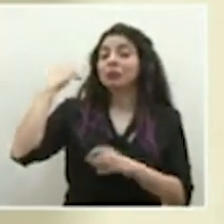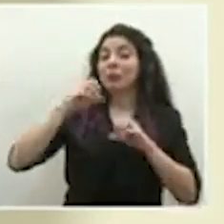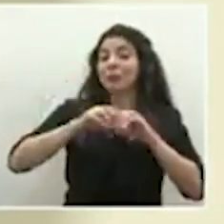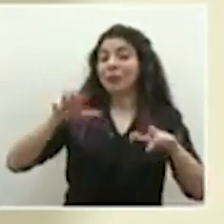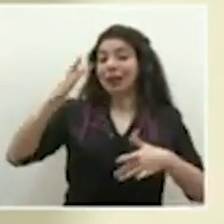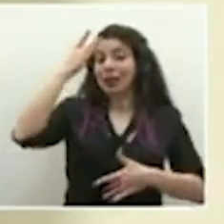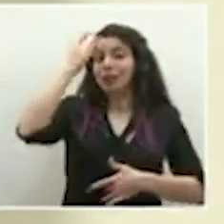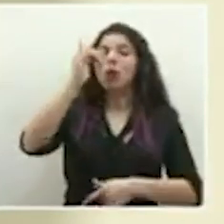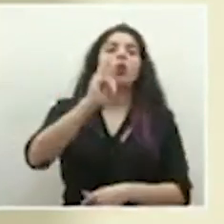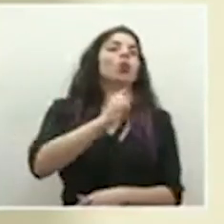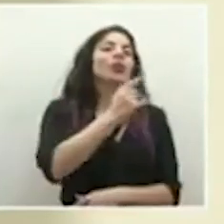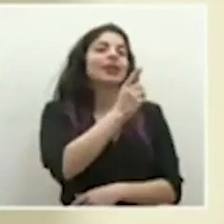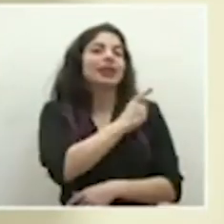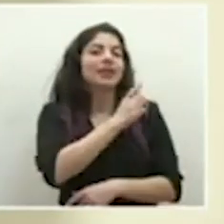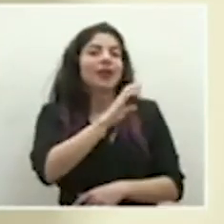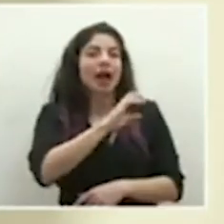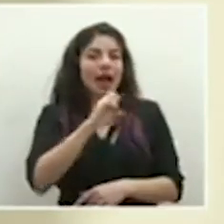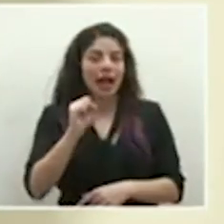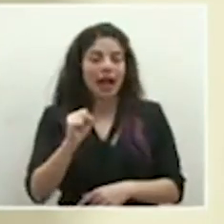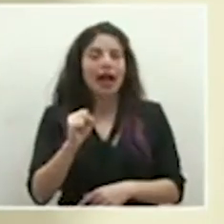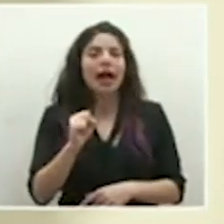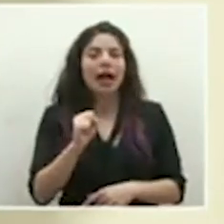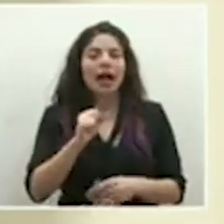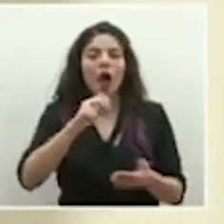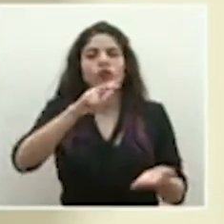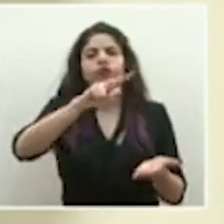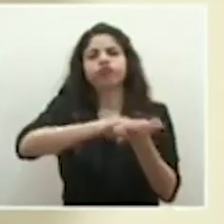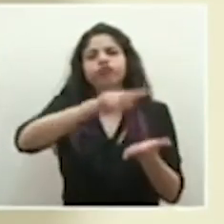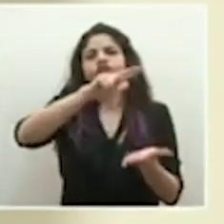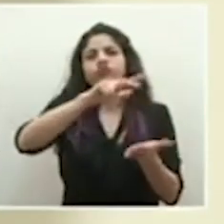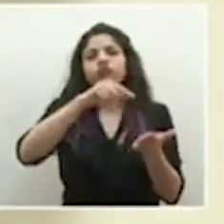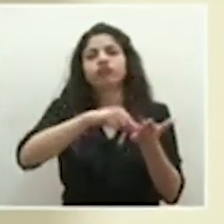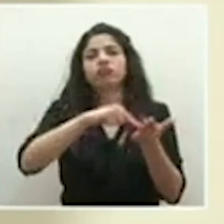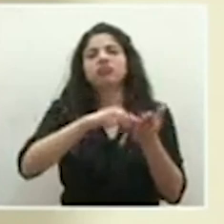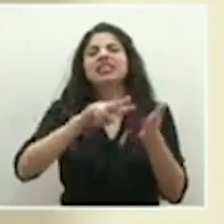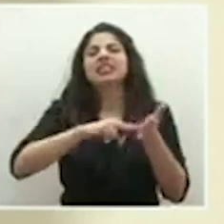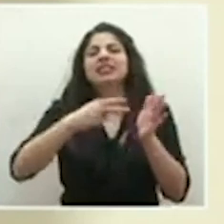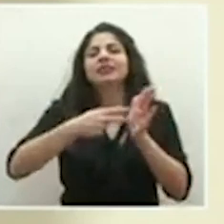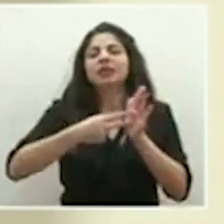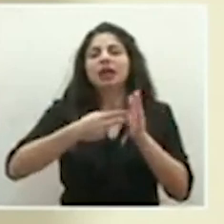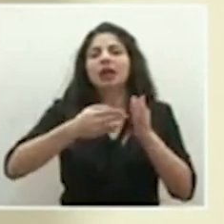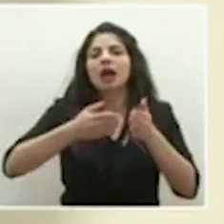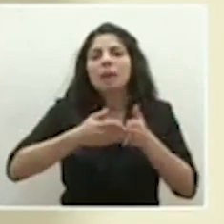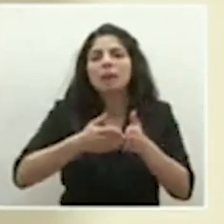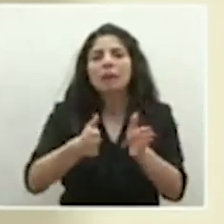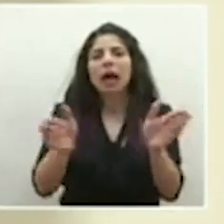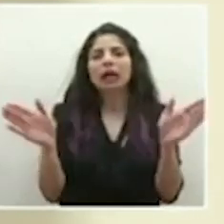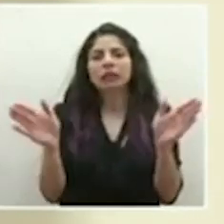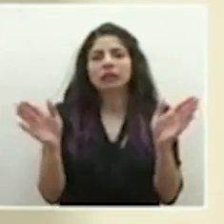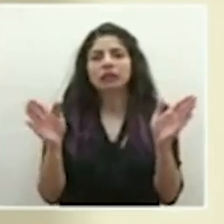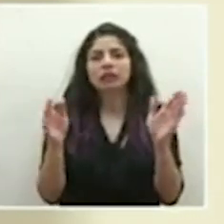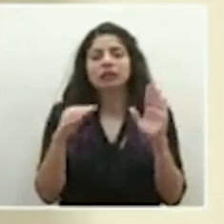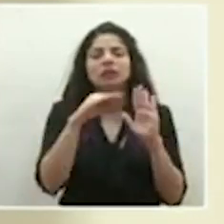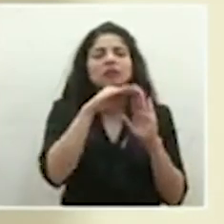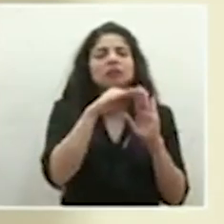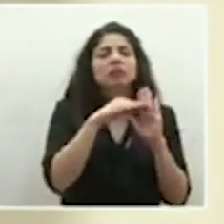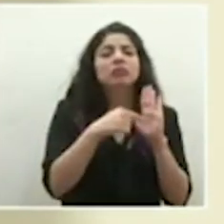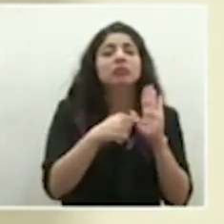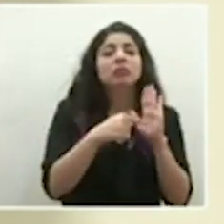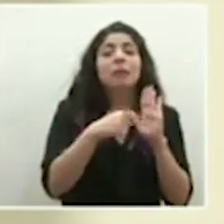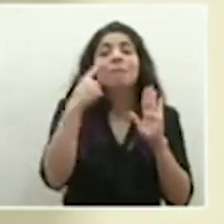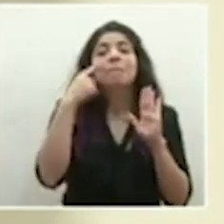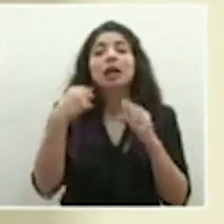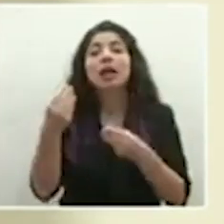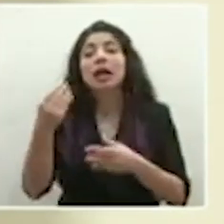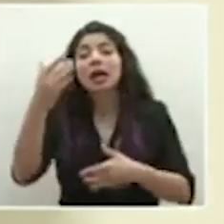la Junta Erectiva de la Caja aprobó una ampliación en la definición o el alcance de las